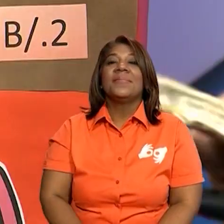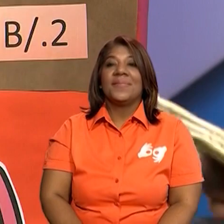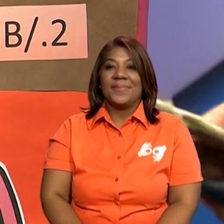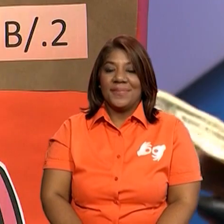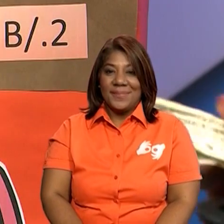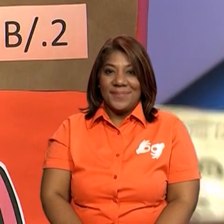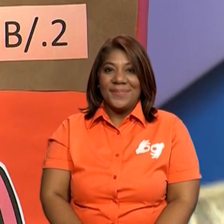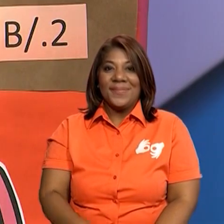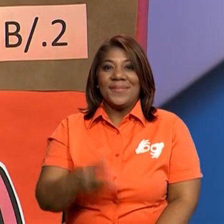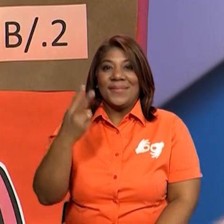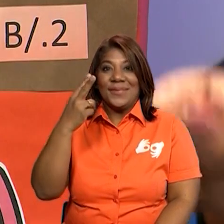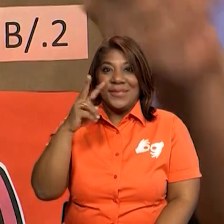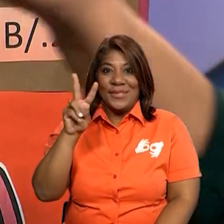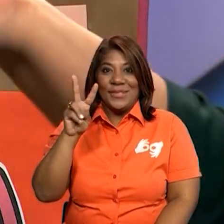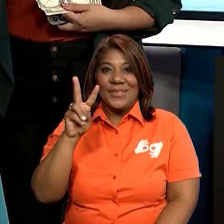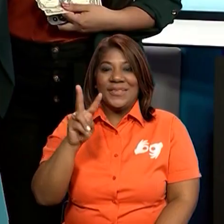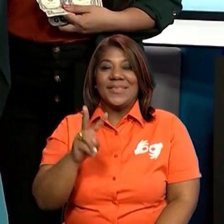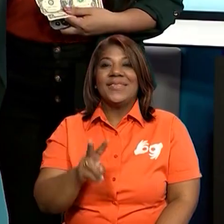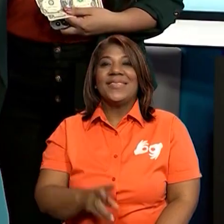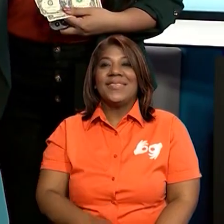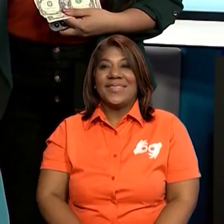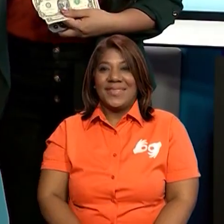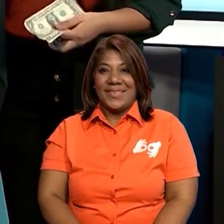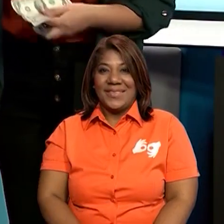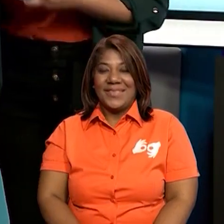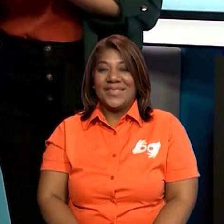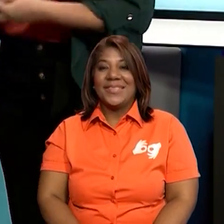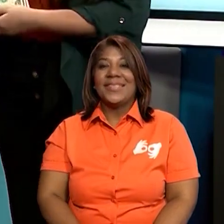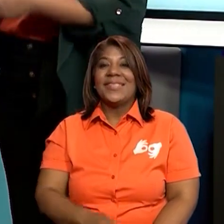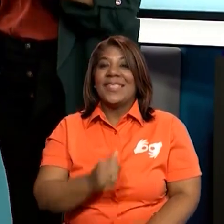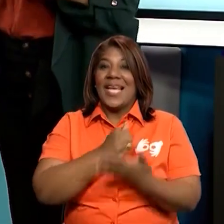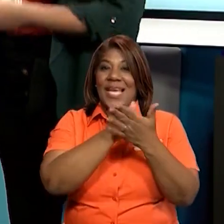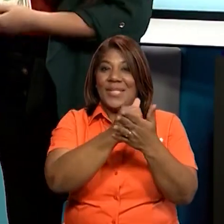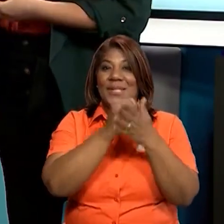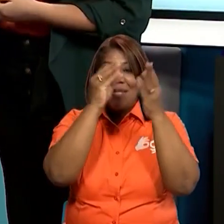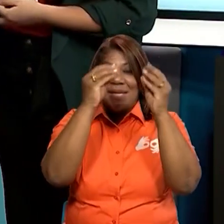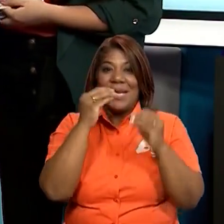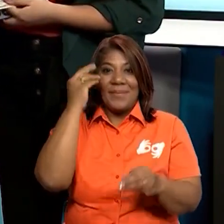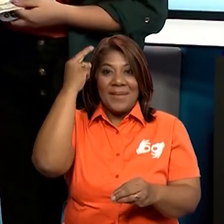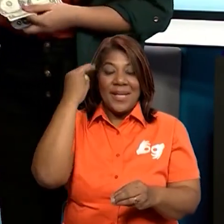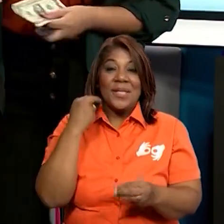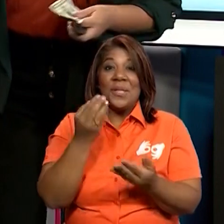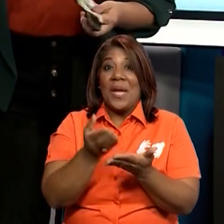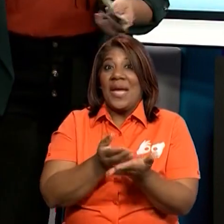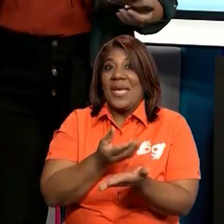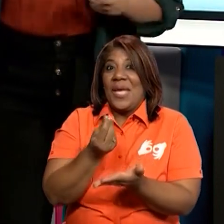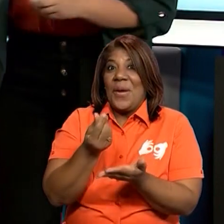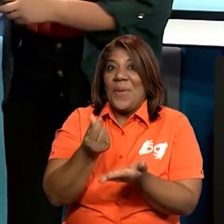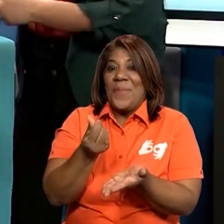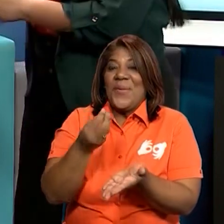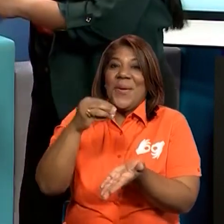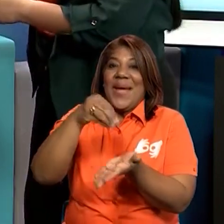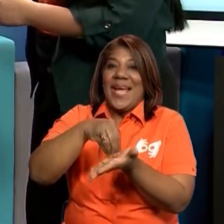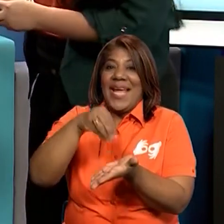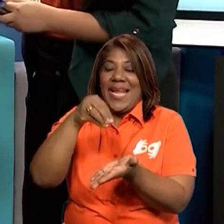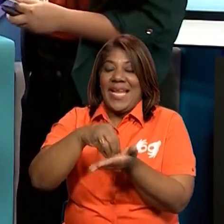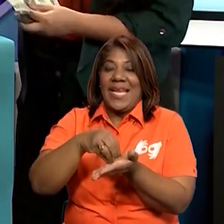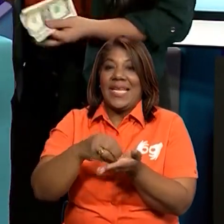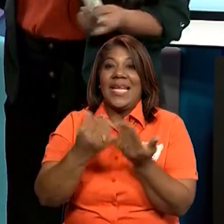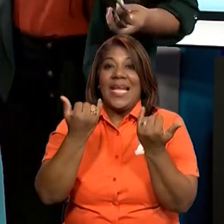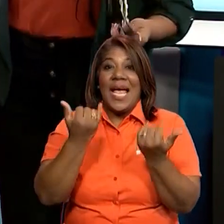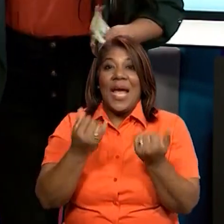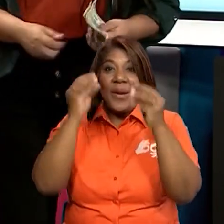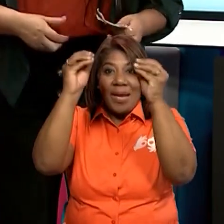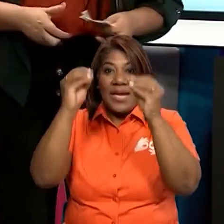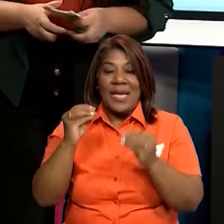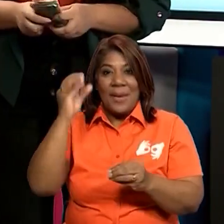Excelente. balboas. Qué bueno, chicos, que pudieron ayudar a la profesora para hacer sus compras. Ahora ya yo voy a prepararle todos sus